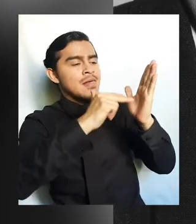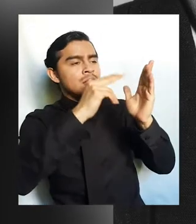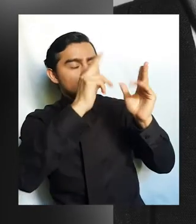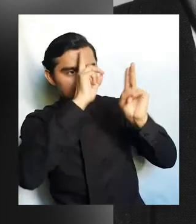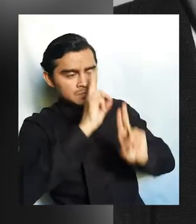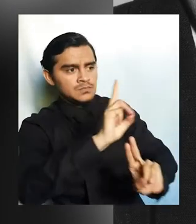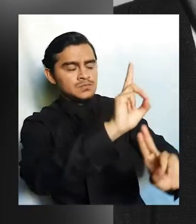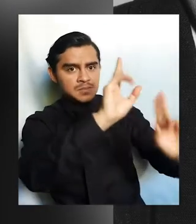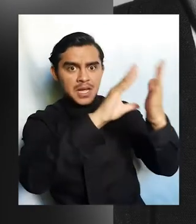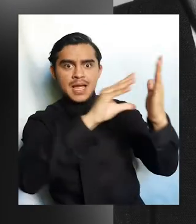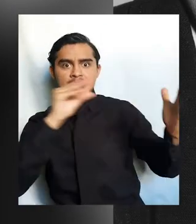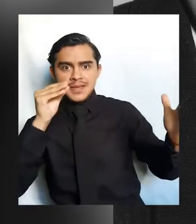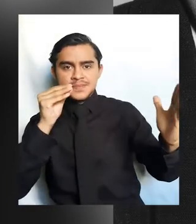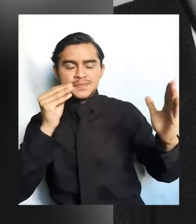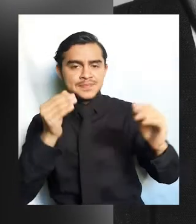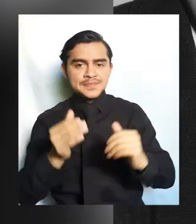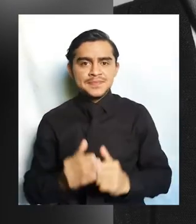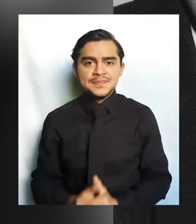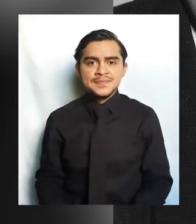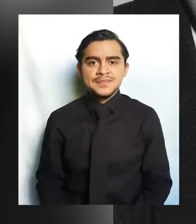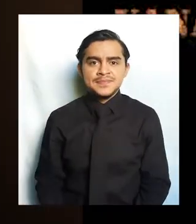del cuadro Las Meninas.